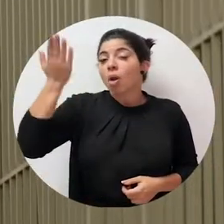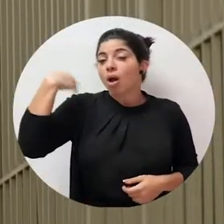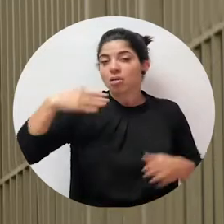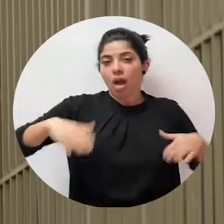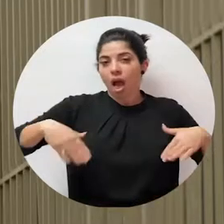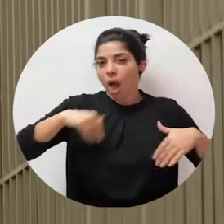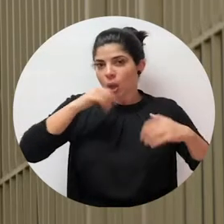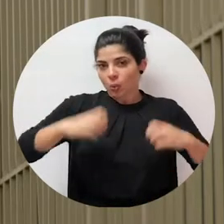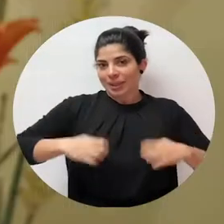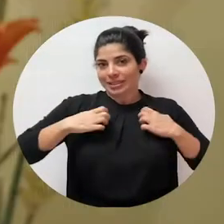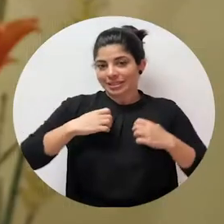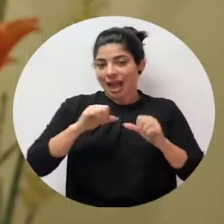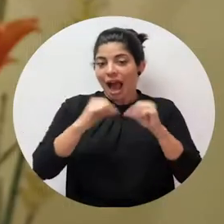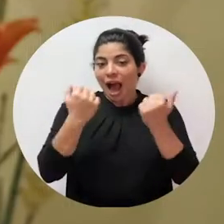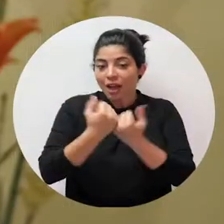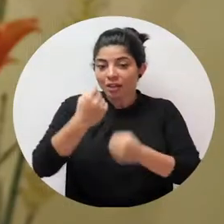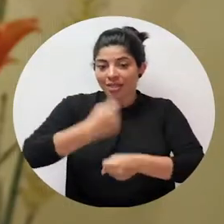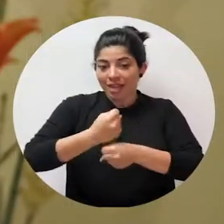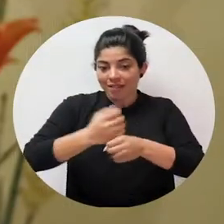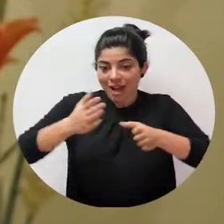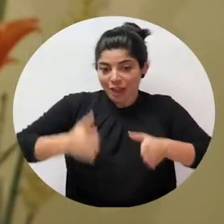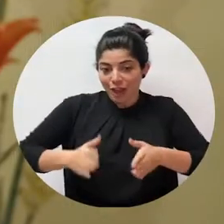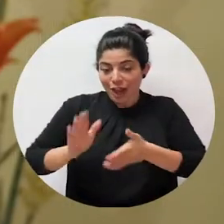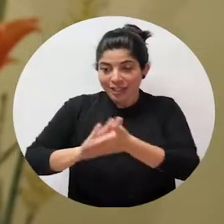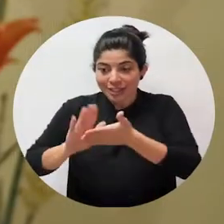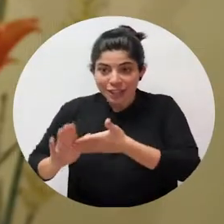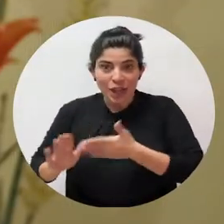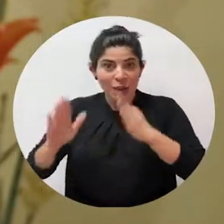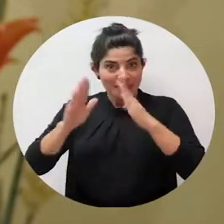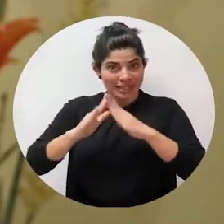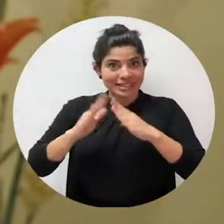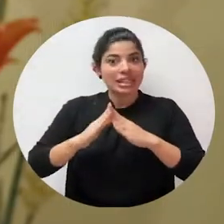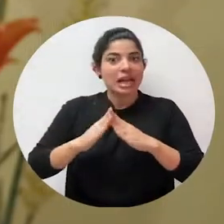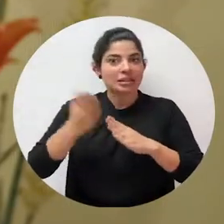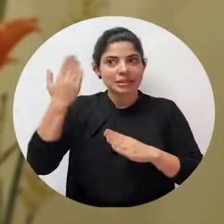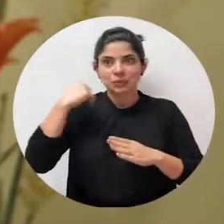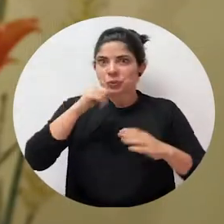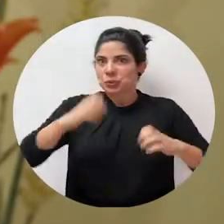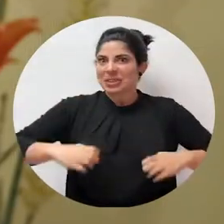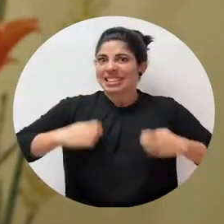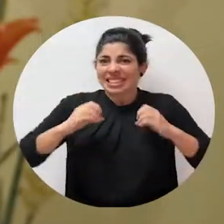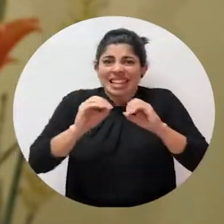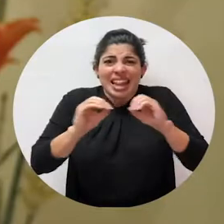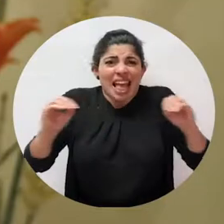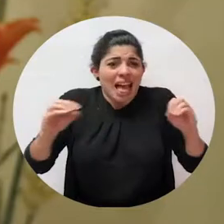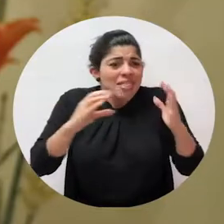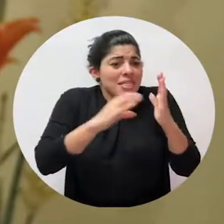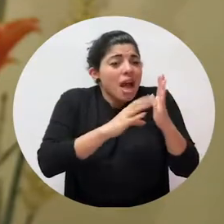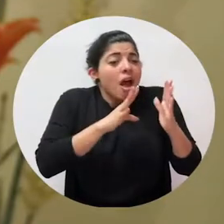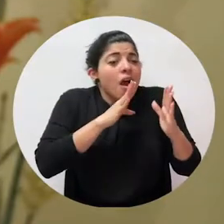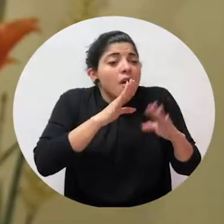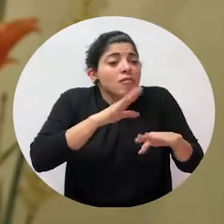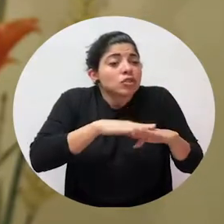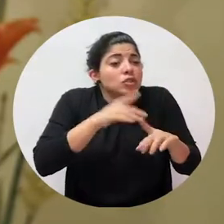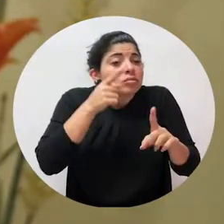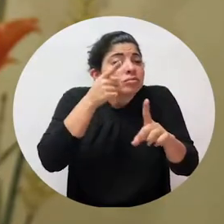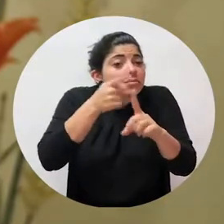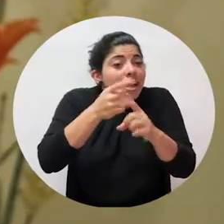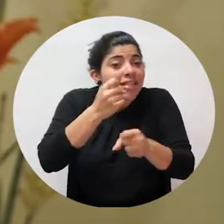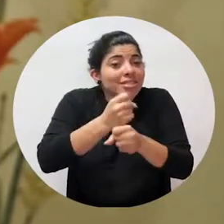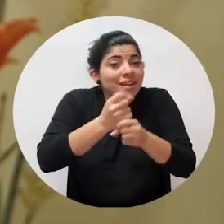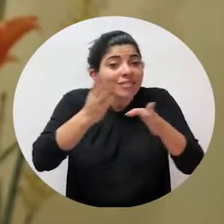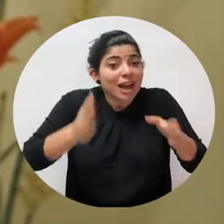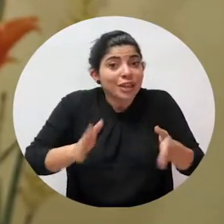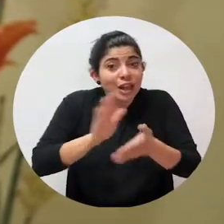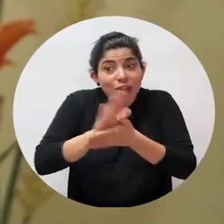Cuando antes no existía la Asociación de Trabajadoras Domésticas, no existía ni siquiera un párrafo donde se hablara la trabajadora